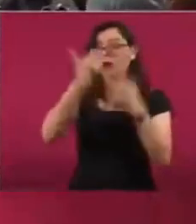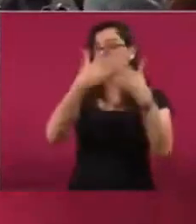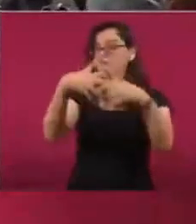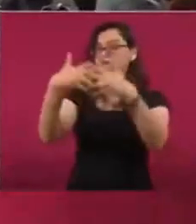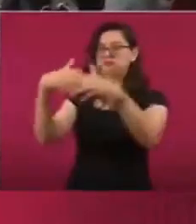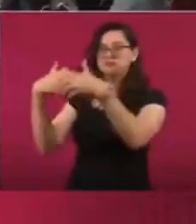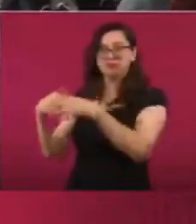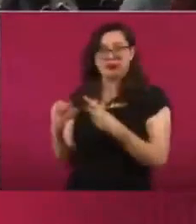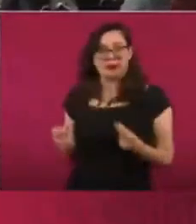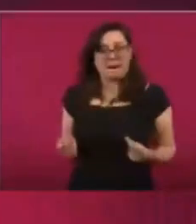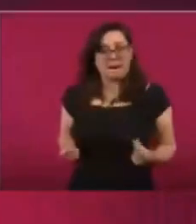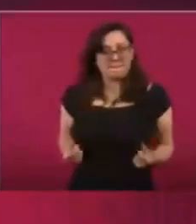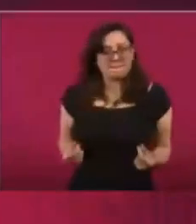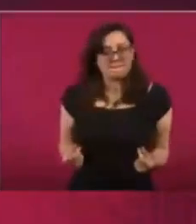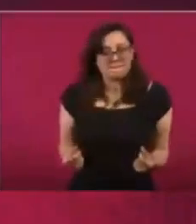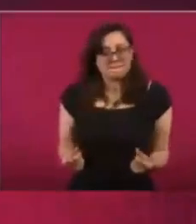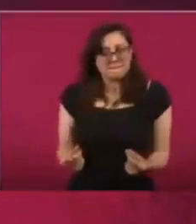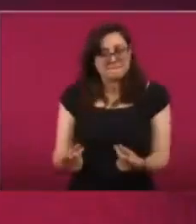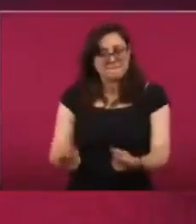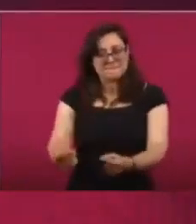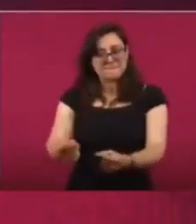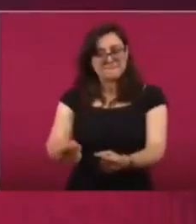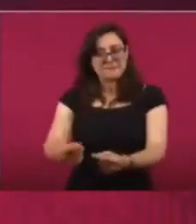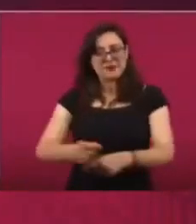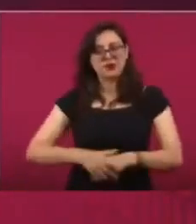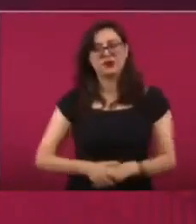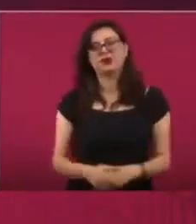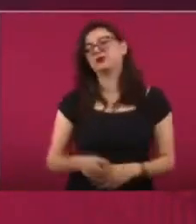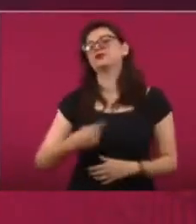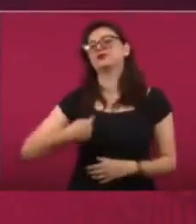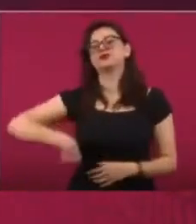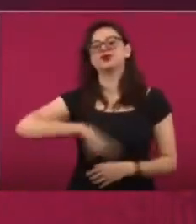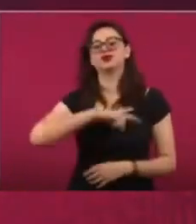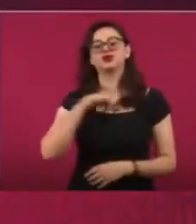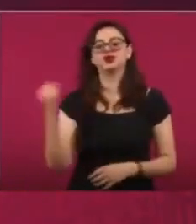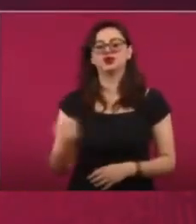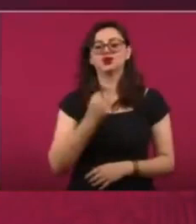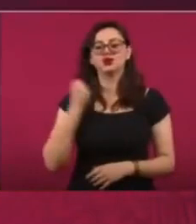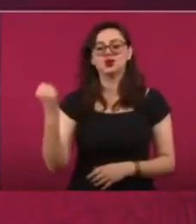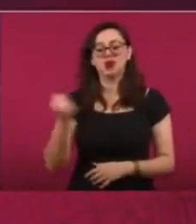Entonces, se compró esa refinería. Yo hasta